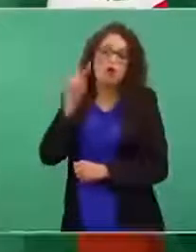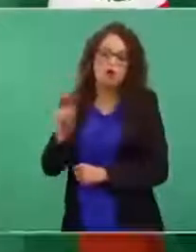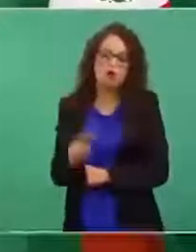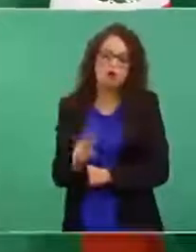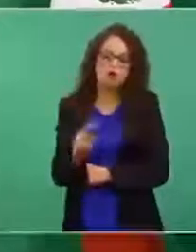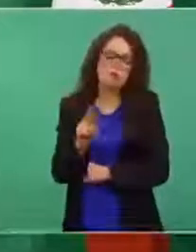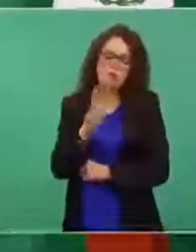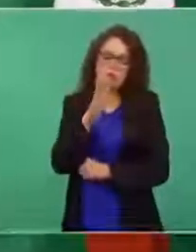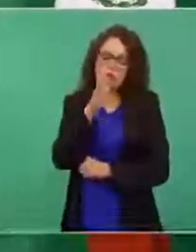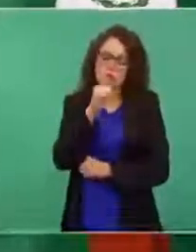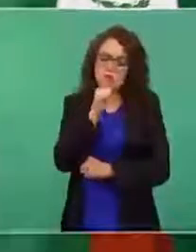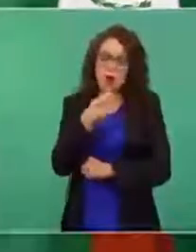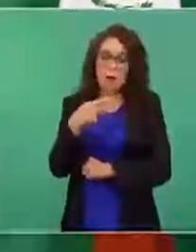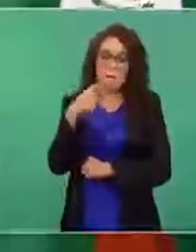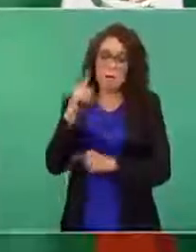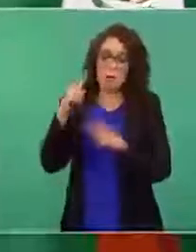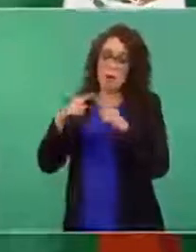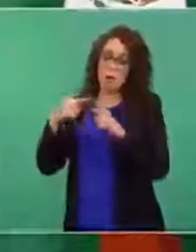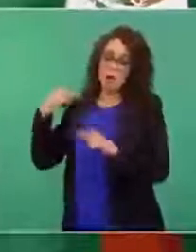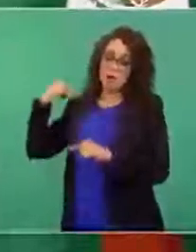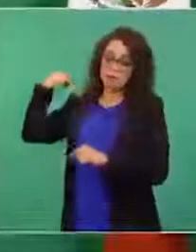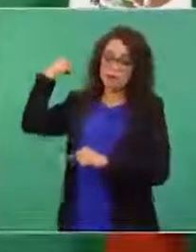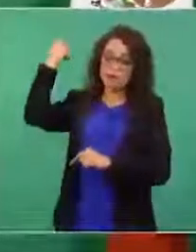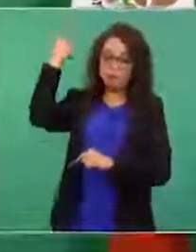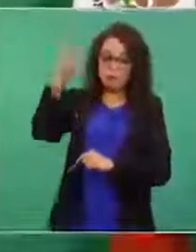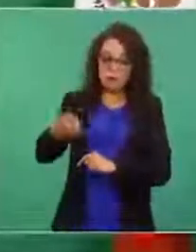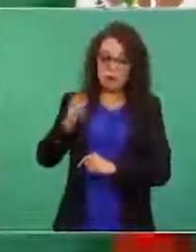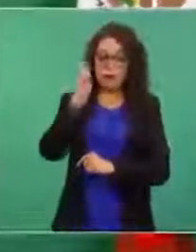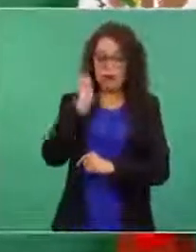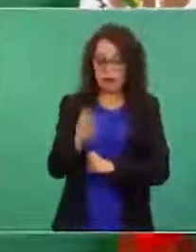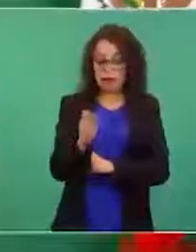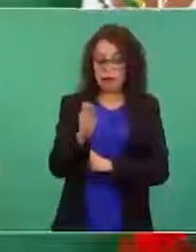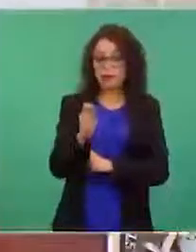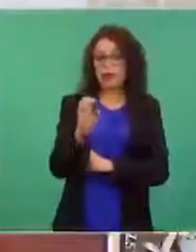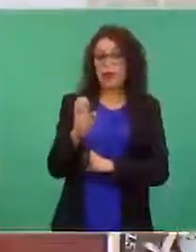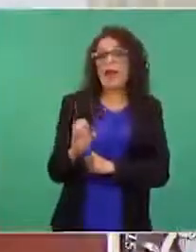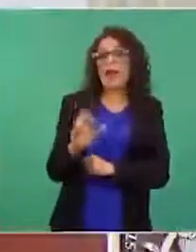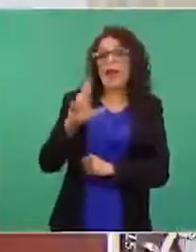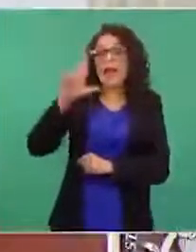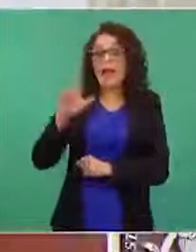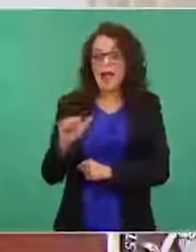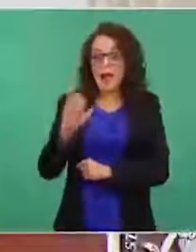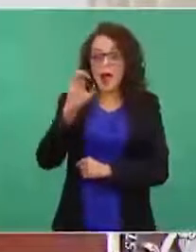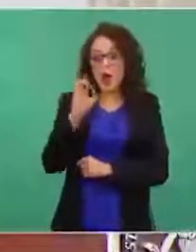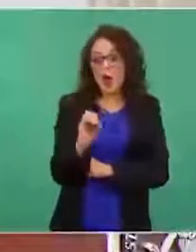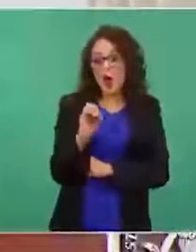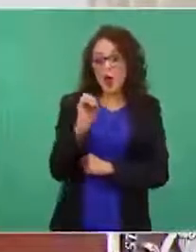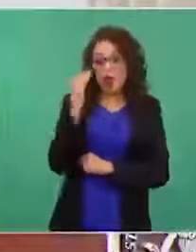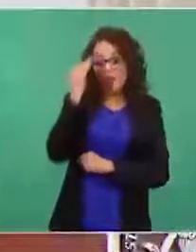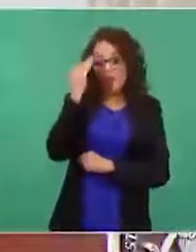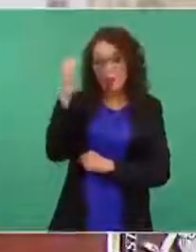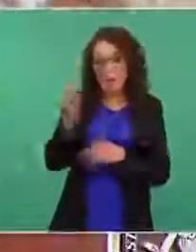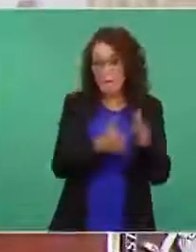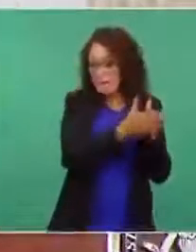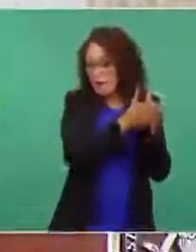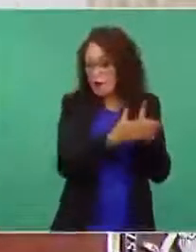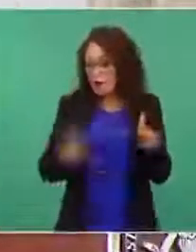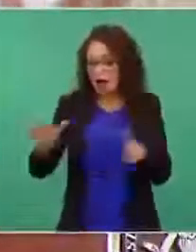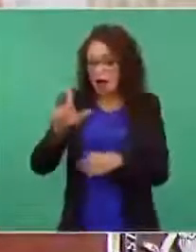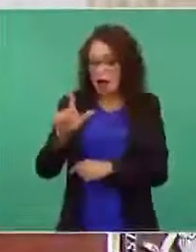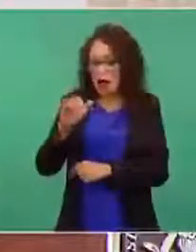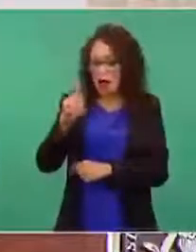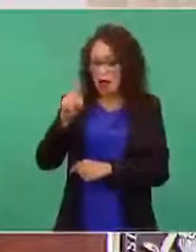era o la época de litio, porque va a llevar tiempo